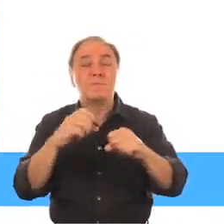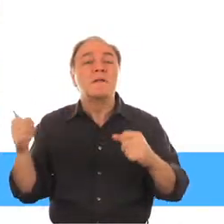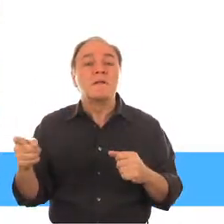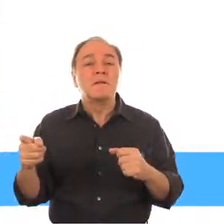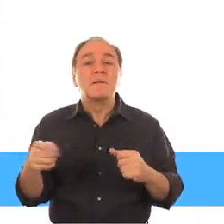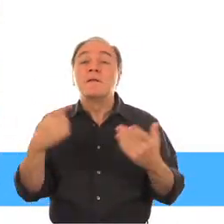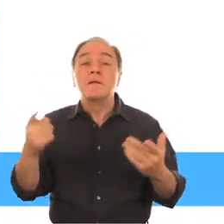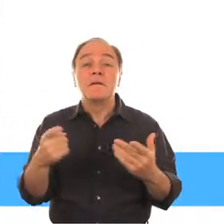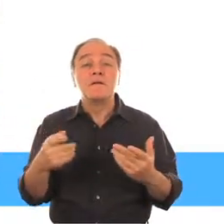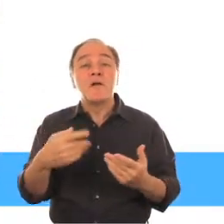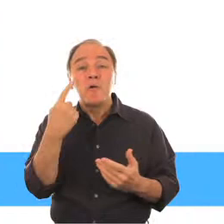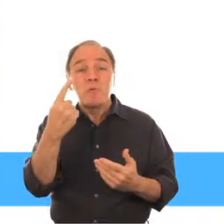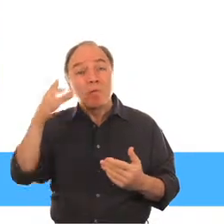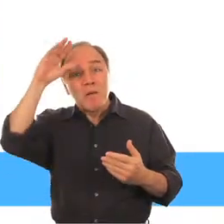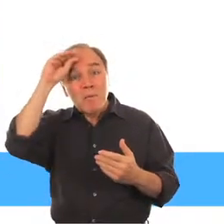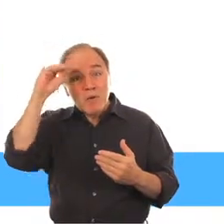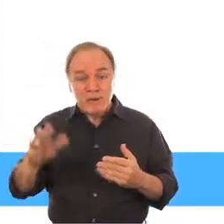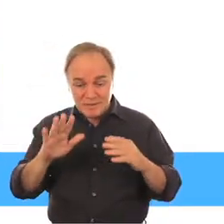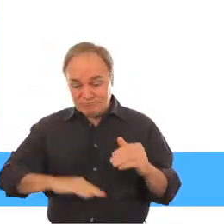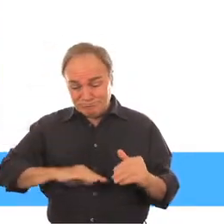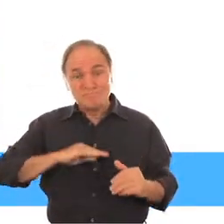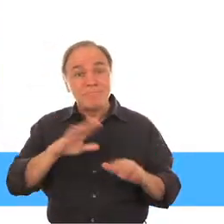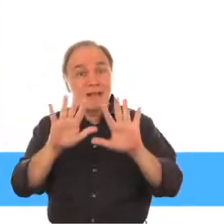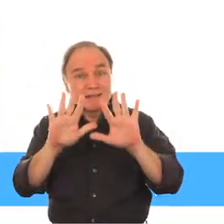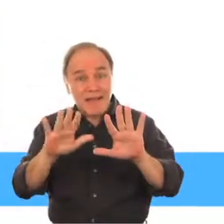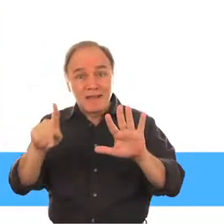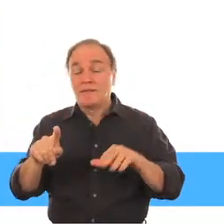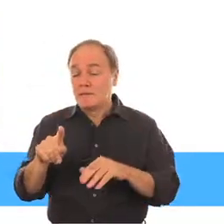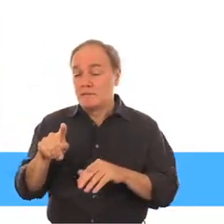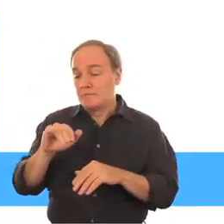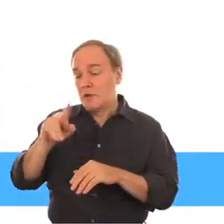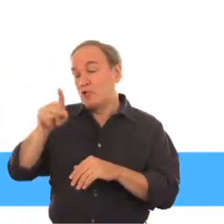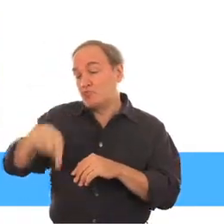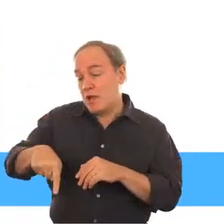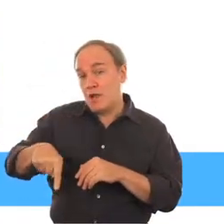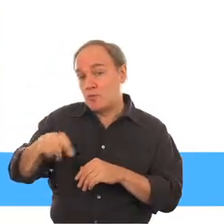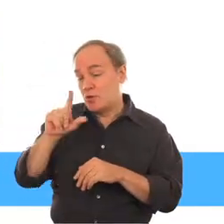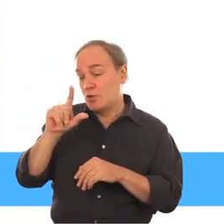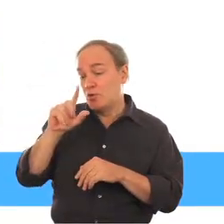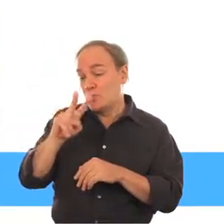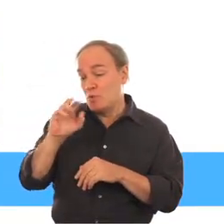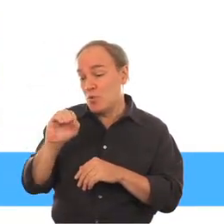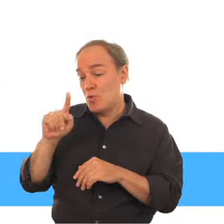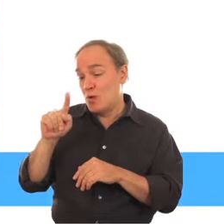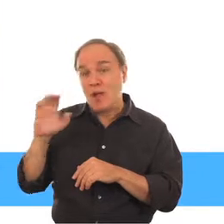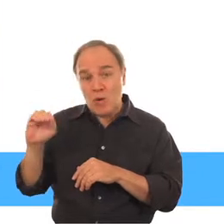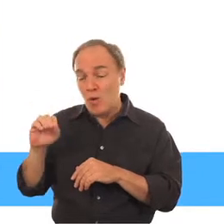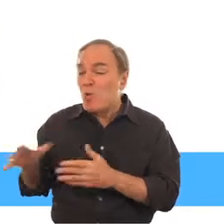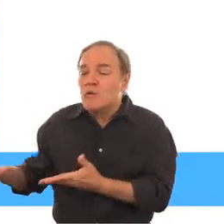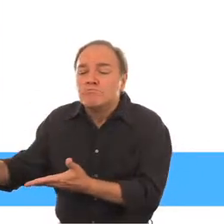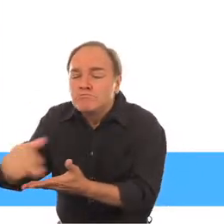una mina de tierra en enero de 2010 Vijay estaba recogiendo leña junto a otros miembros de la comunidad cuando ocurrió la tragedia